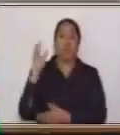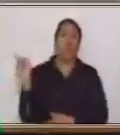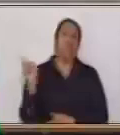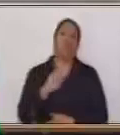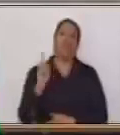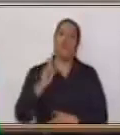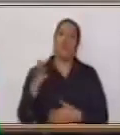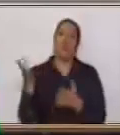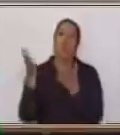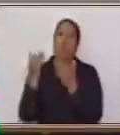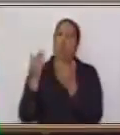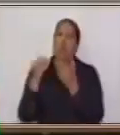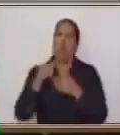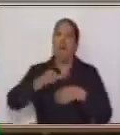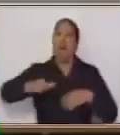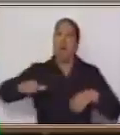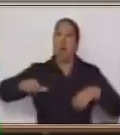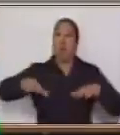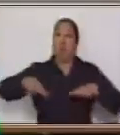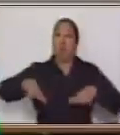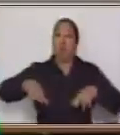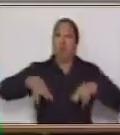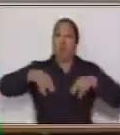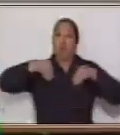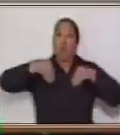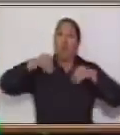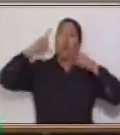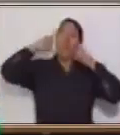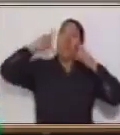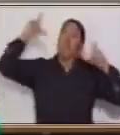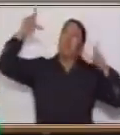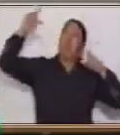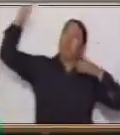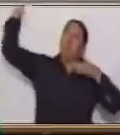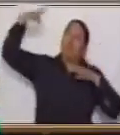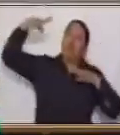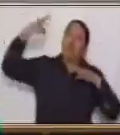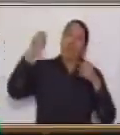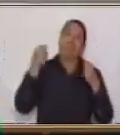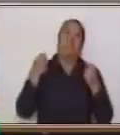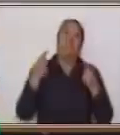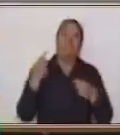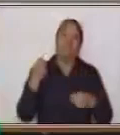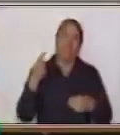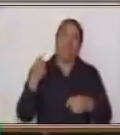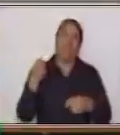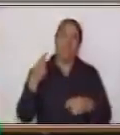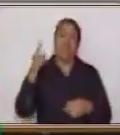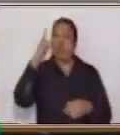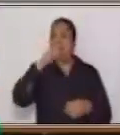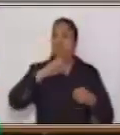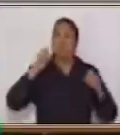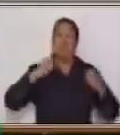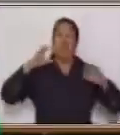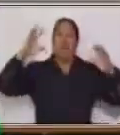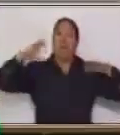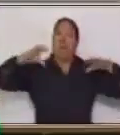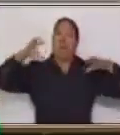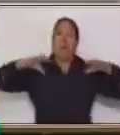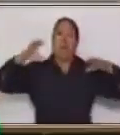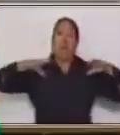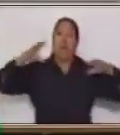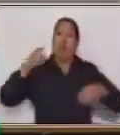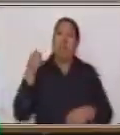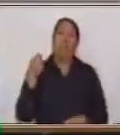alimentado. Es decir, no recibió suficiente luz y calor del sol, ni tampoco recibió suficiente agua.